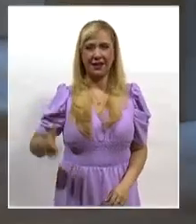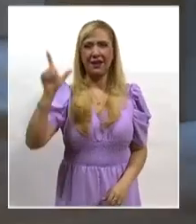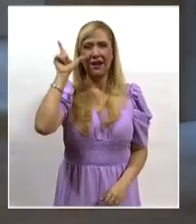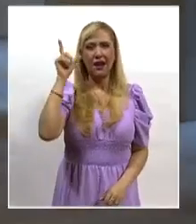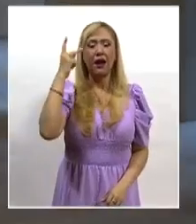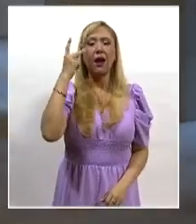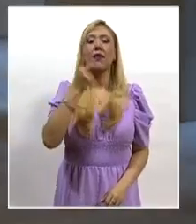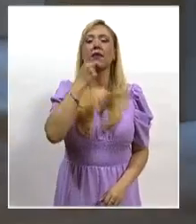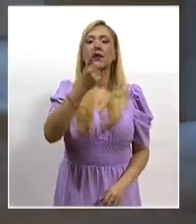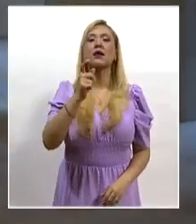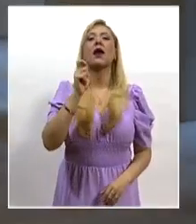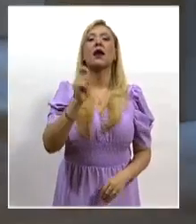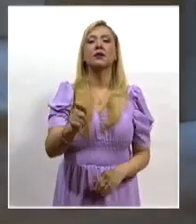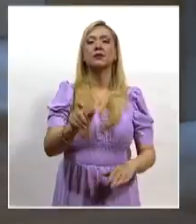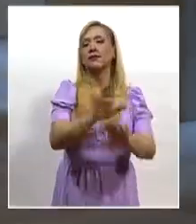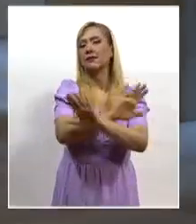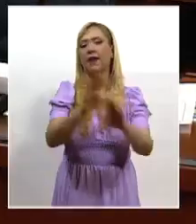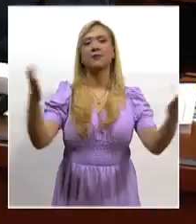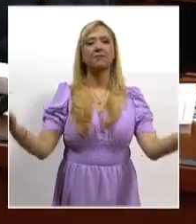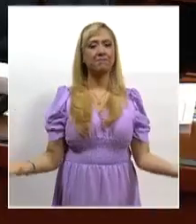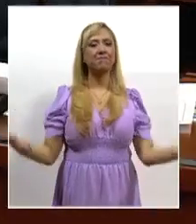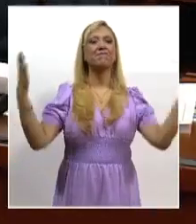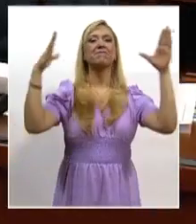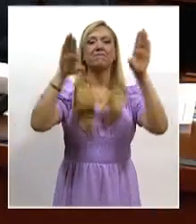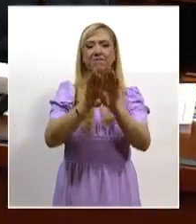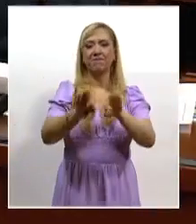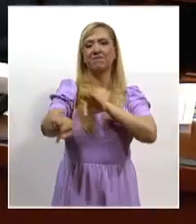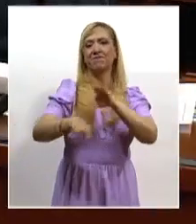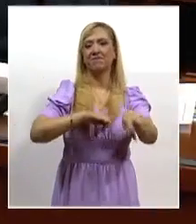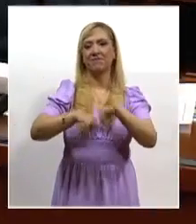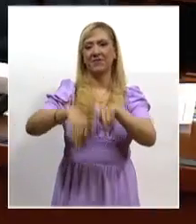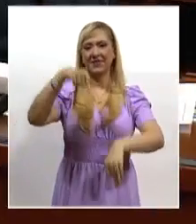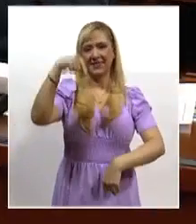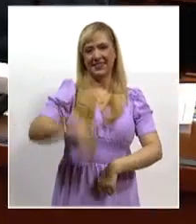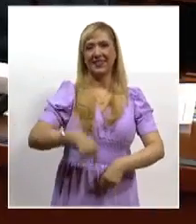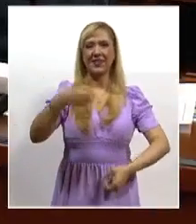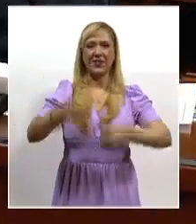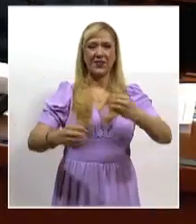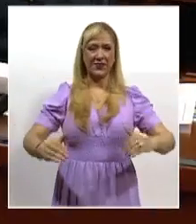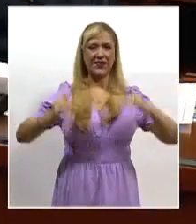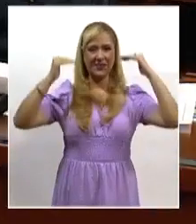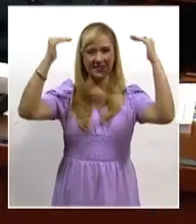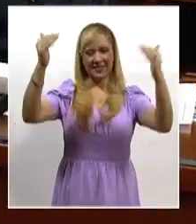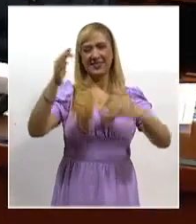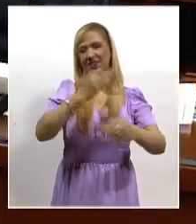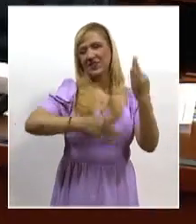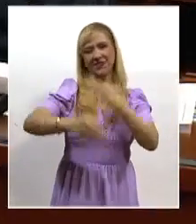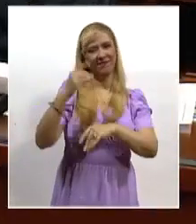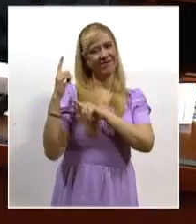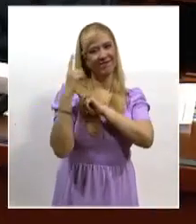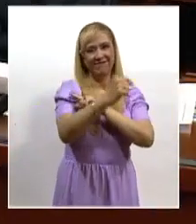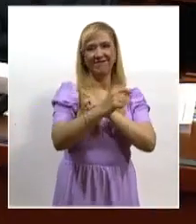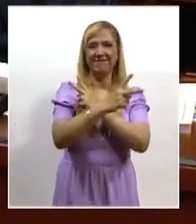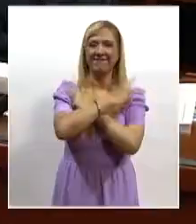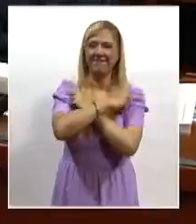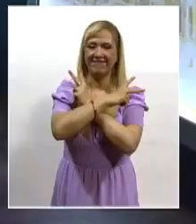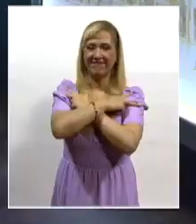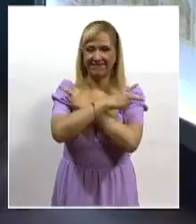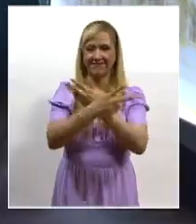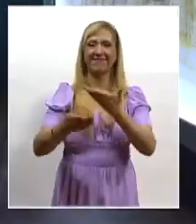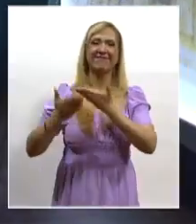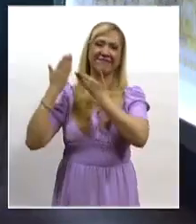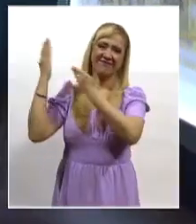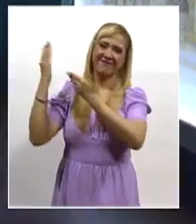realizó la declaratoria de clausura del primer periodo de sesiones de este año. Esto fue lo que sucedió hoy en el Pleno de la Suprema Corte.